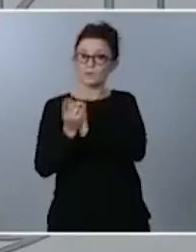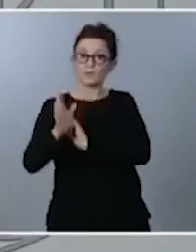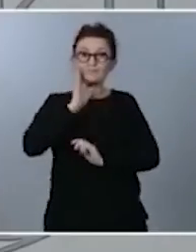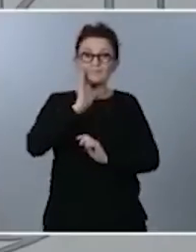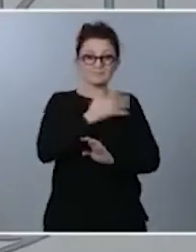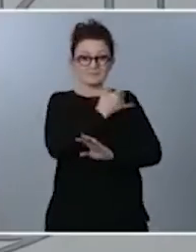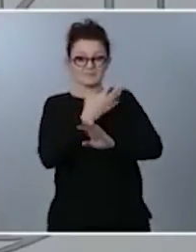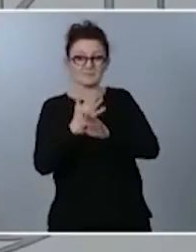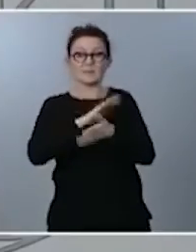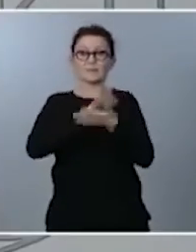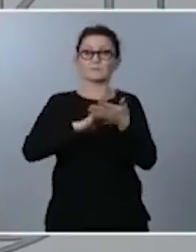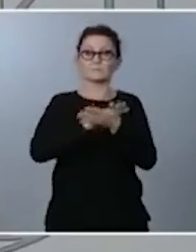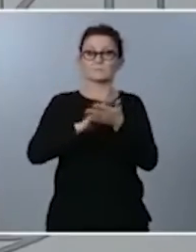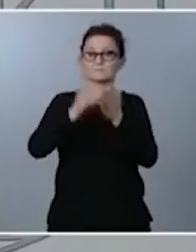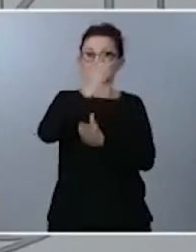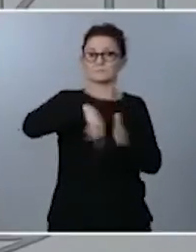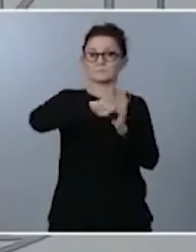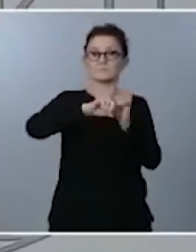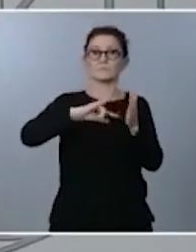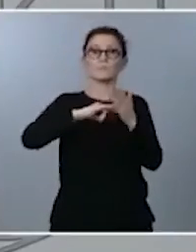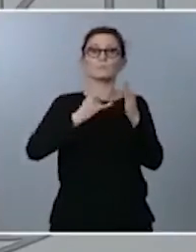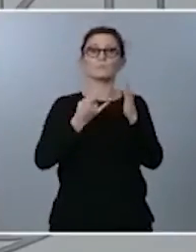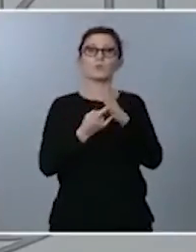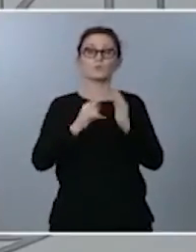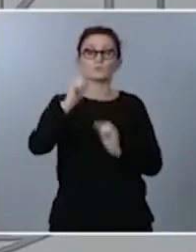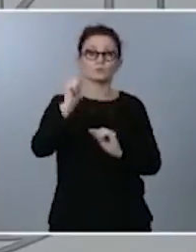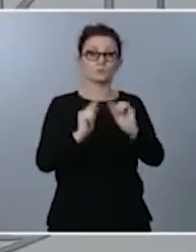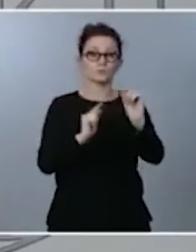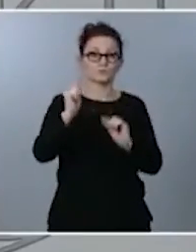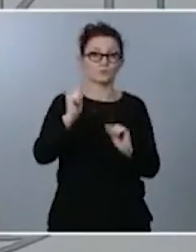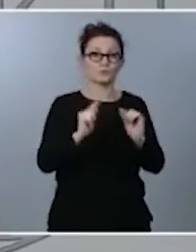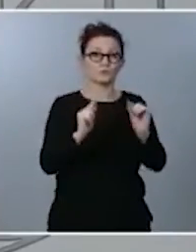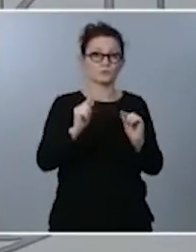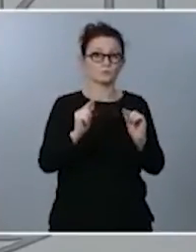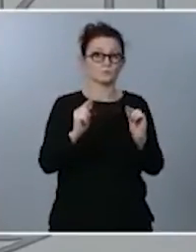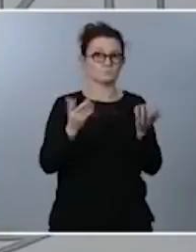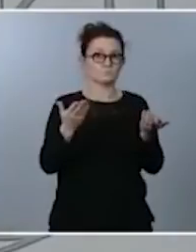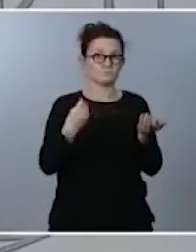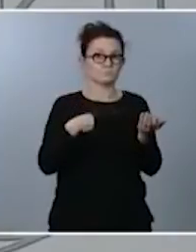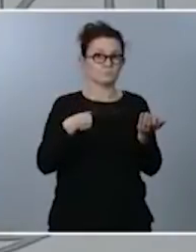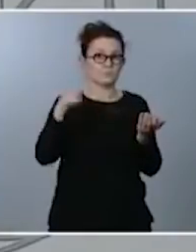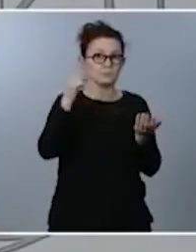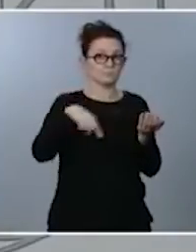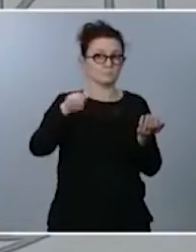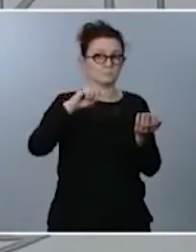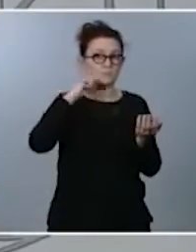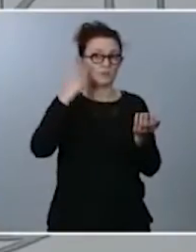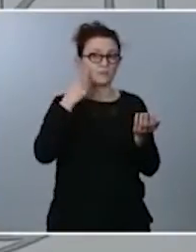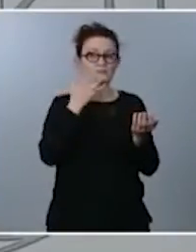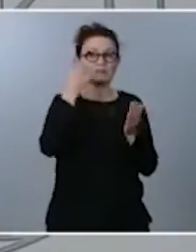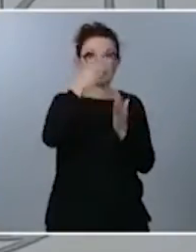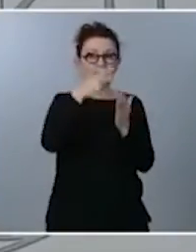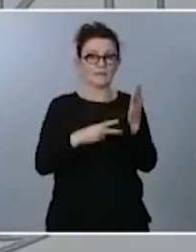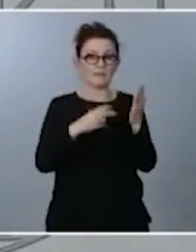se contemplan en el proyecto de presupuesto y, por tanto, son las que ustedes se van a encontrar cuando lean las cuentas públicas.